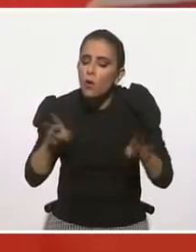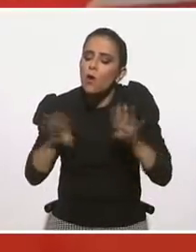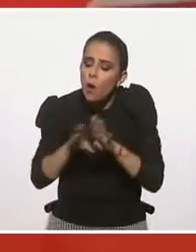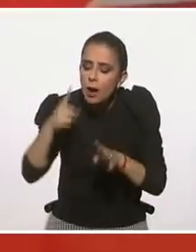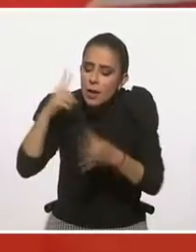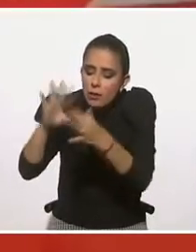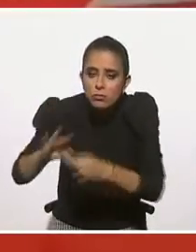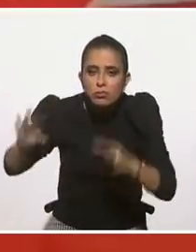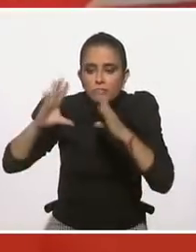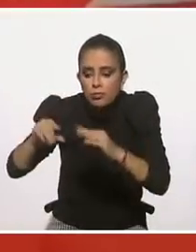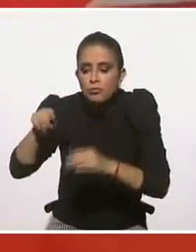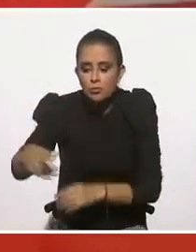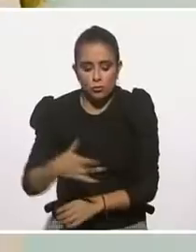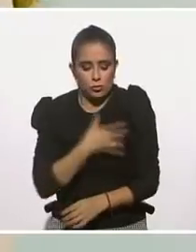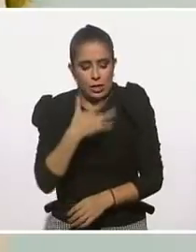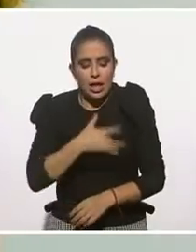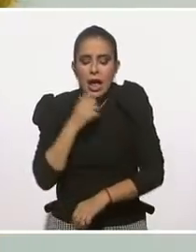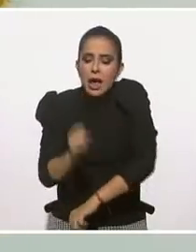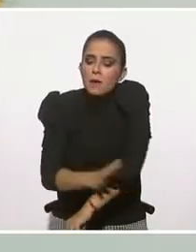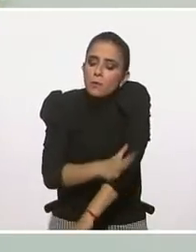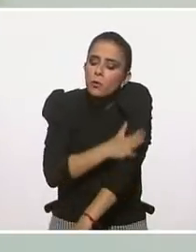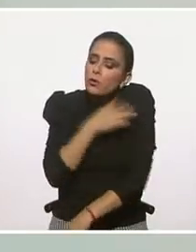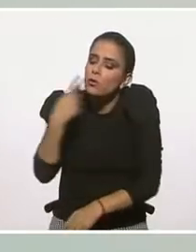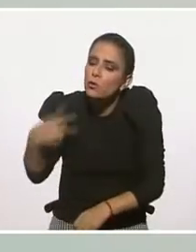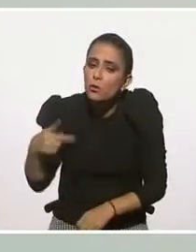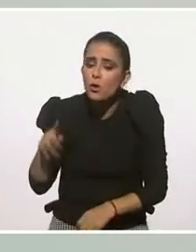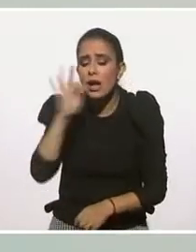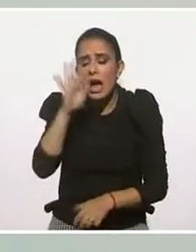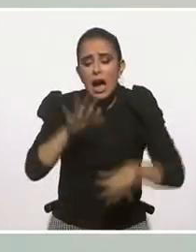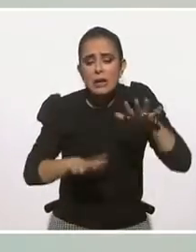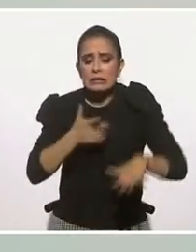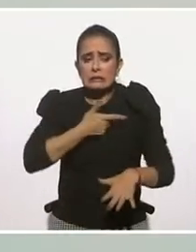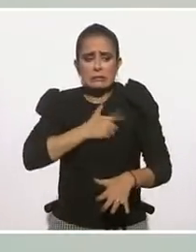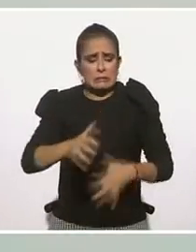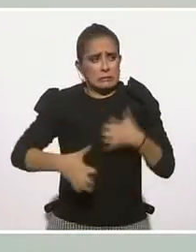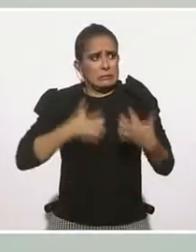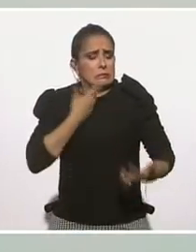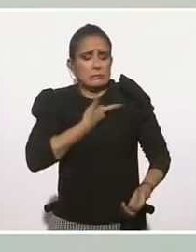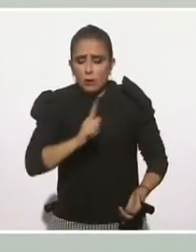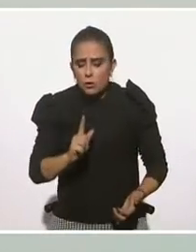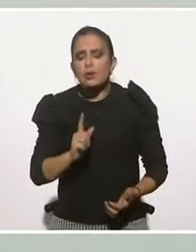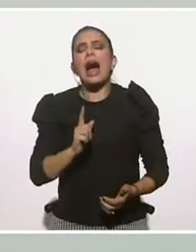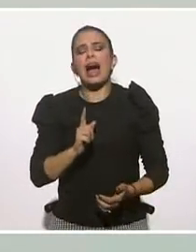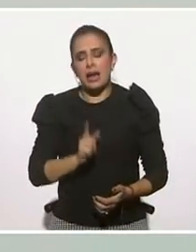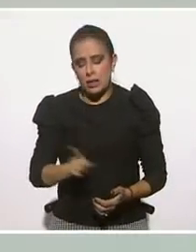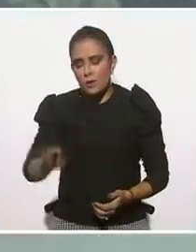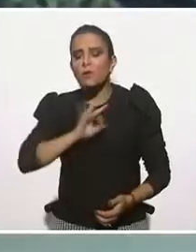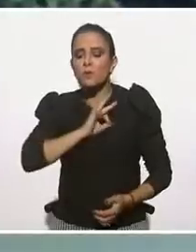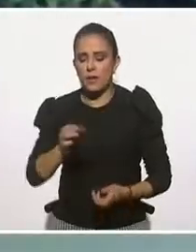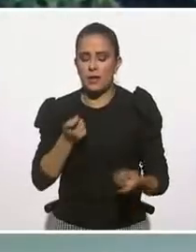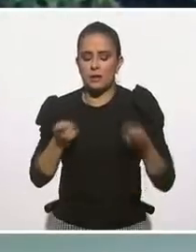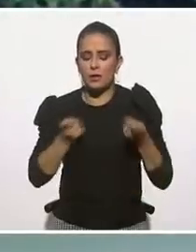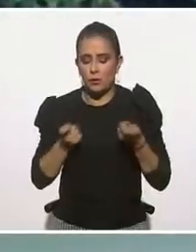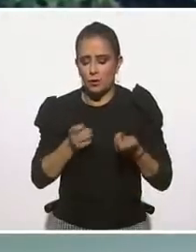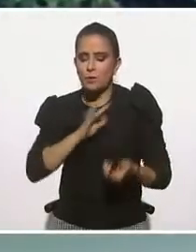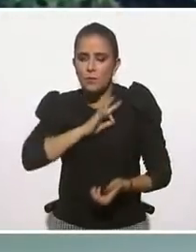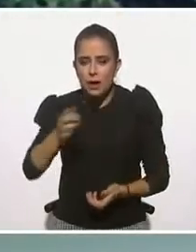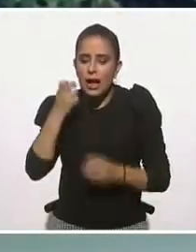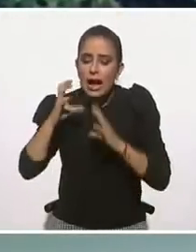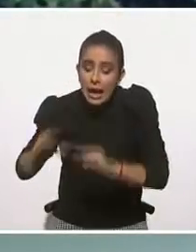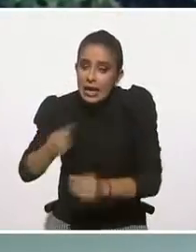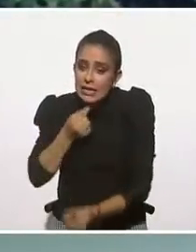hace experimentar sensaciones que de repente no le gustan, pero que hay manera de mejorarlas. Muy bien,